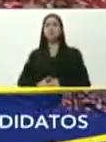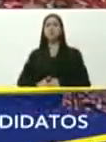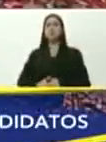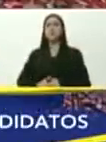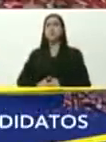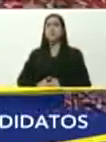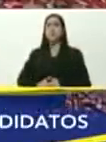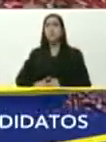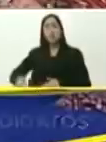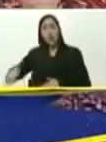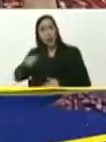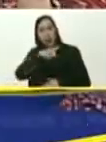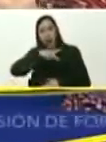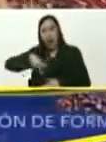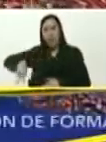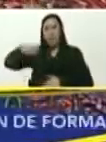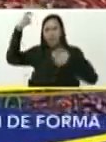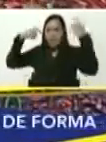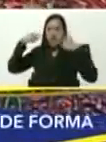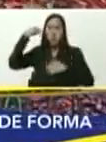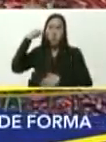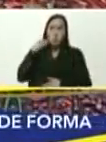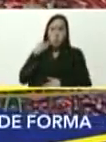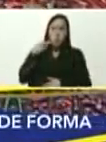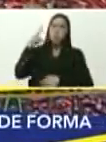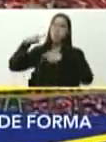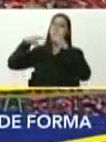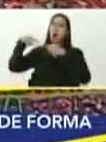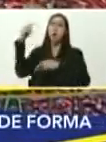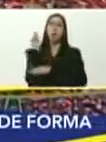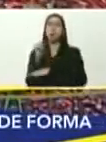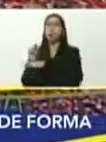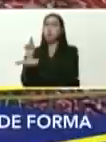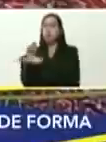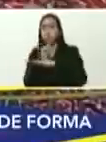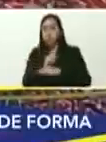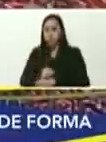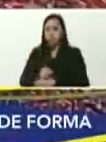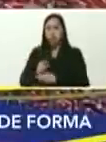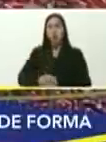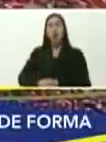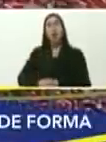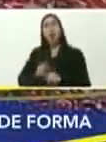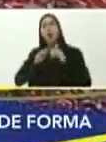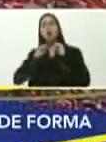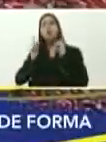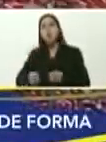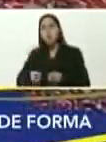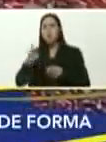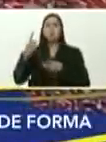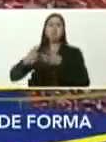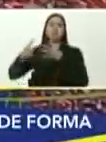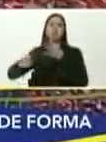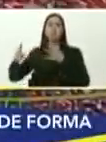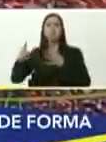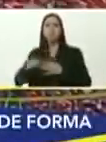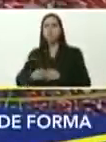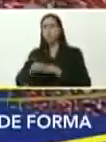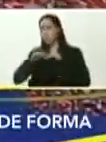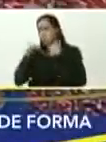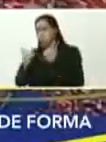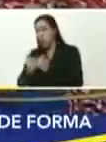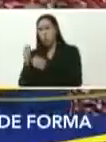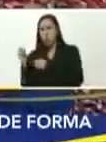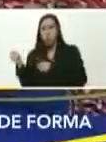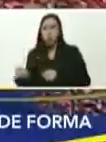plaza, Chávez Bolívar, construyeron, la autopista, tal, construyeron, estadio, béisbol,